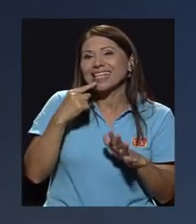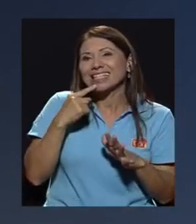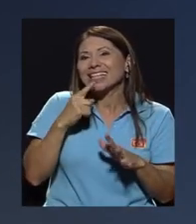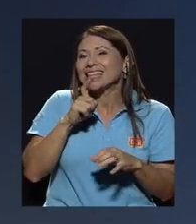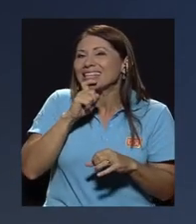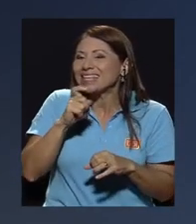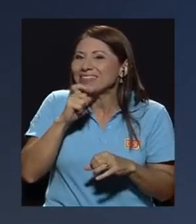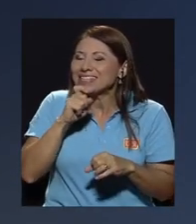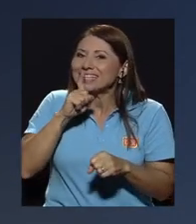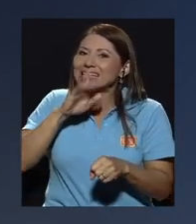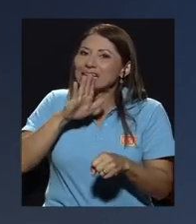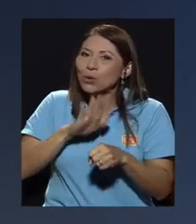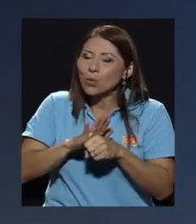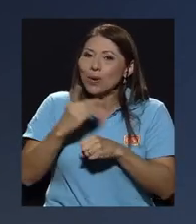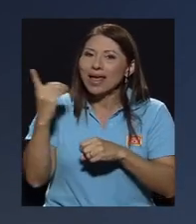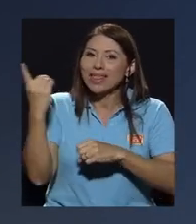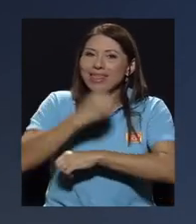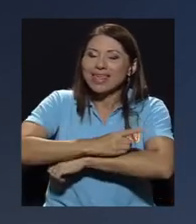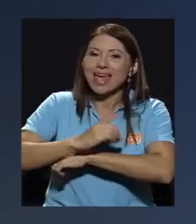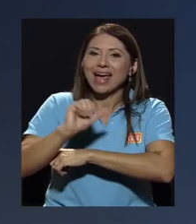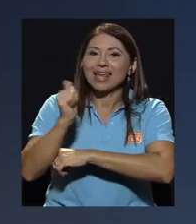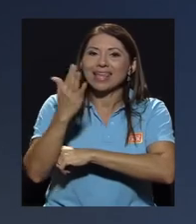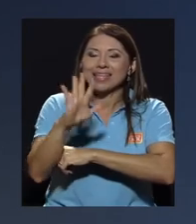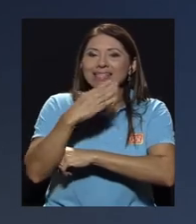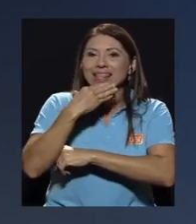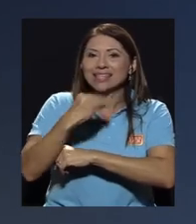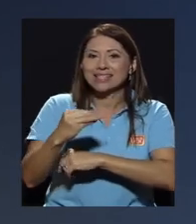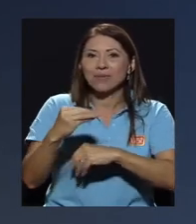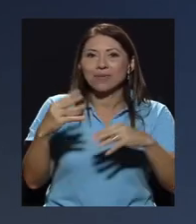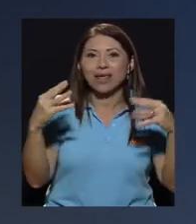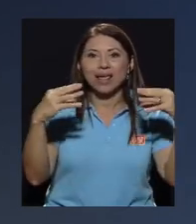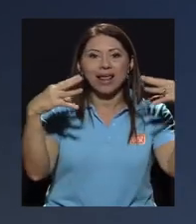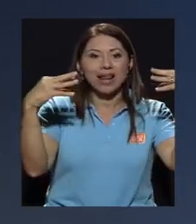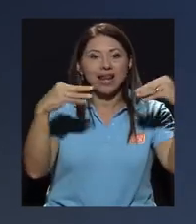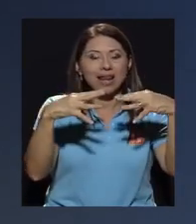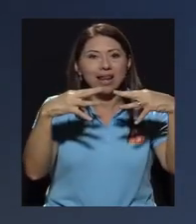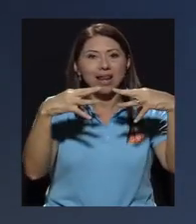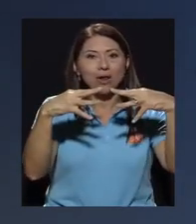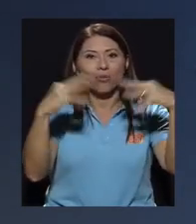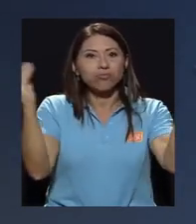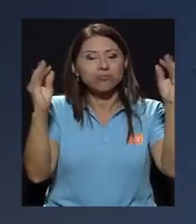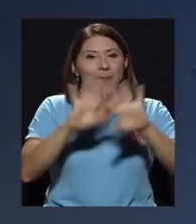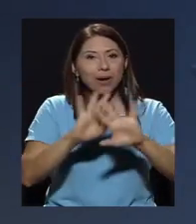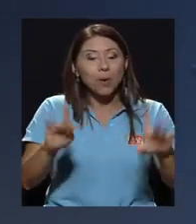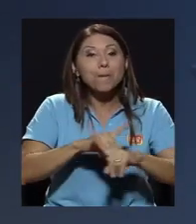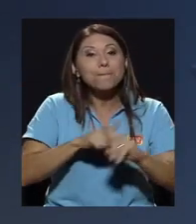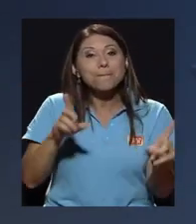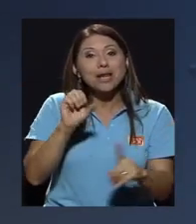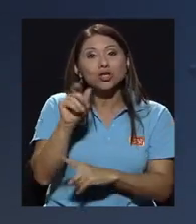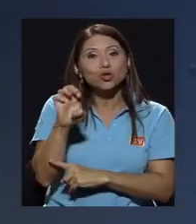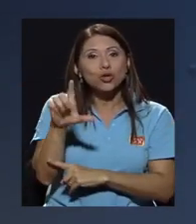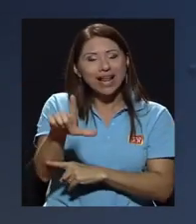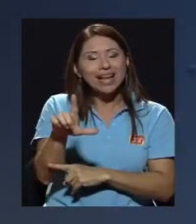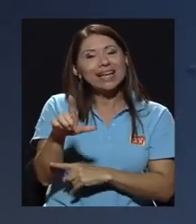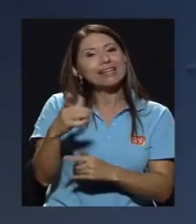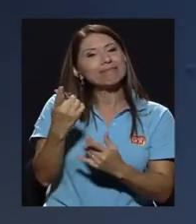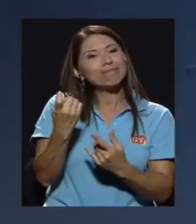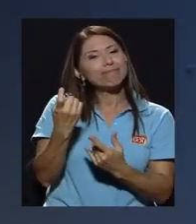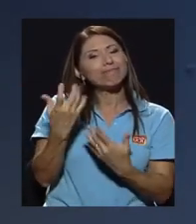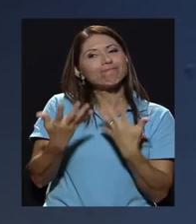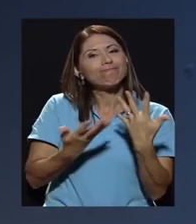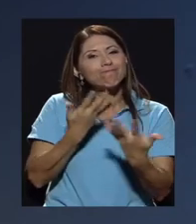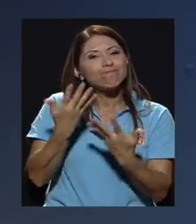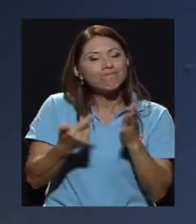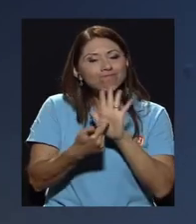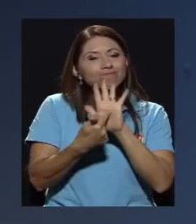difícil que se cumpla para el 15 de diciembre pero sí específicamente por parte de la SUTEL queda un poco debiendo en cuanto a